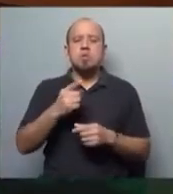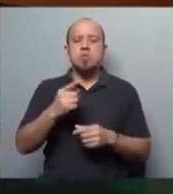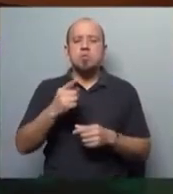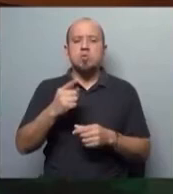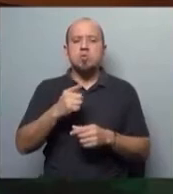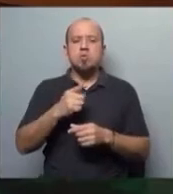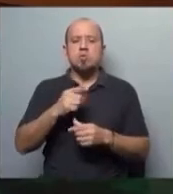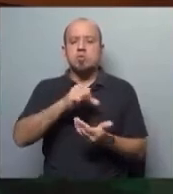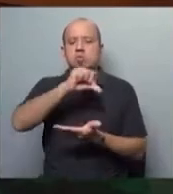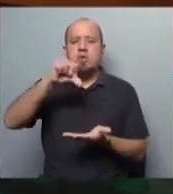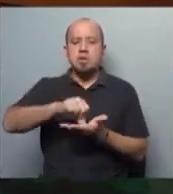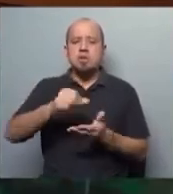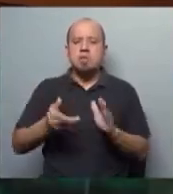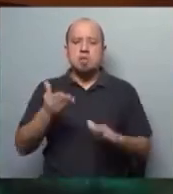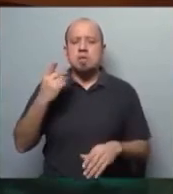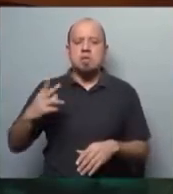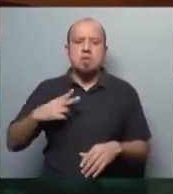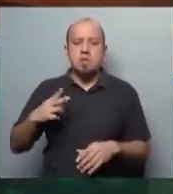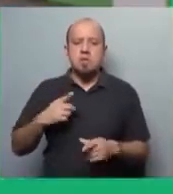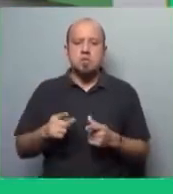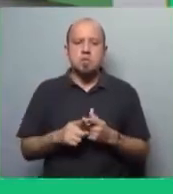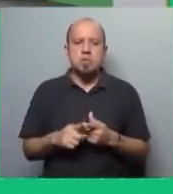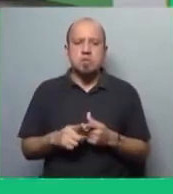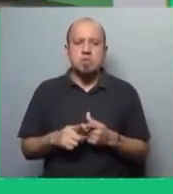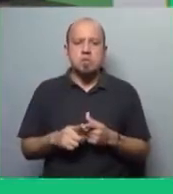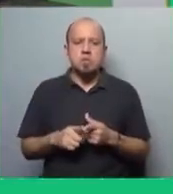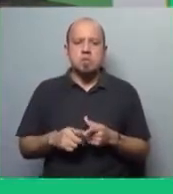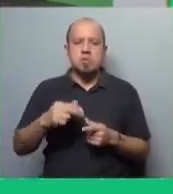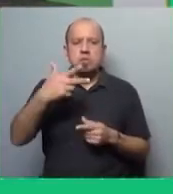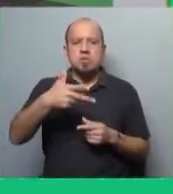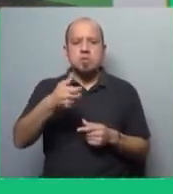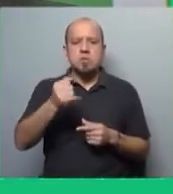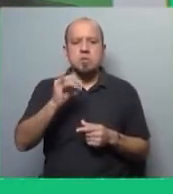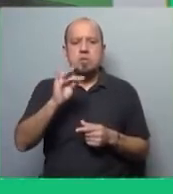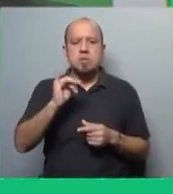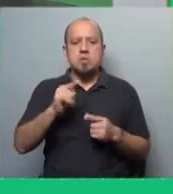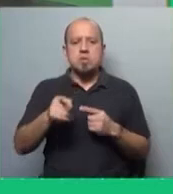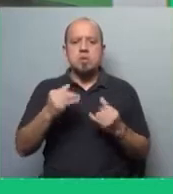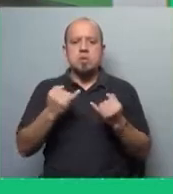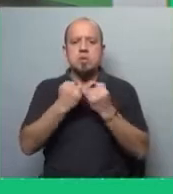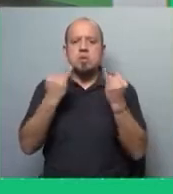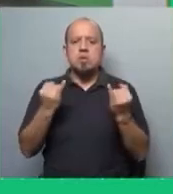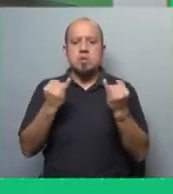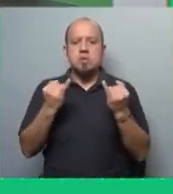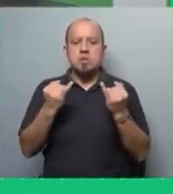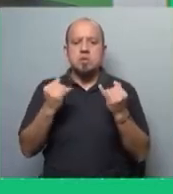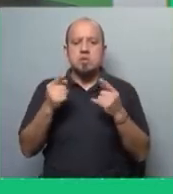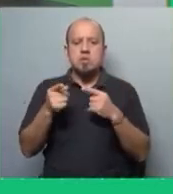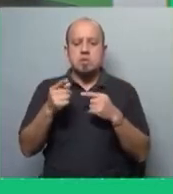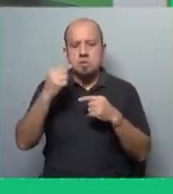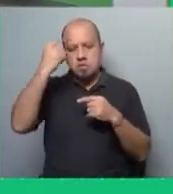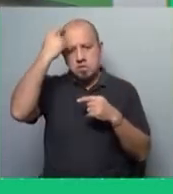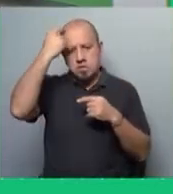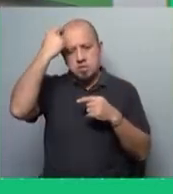Iván? Digamos, Haití, desde que se independició, desde su revolución y su independencia